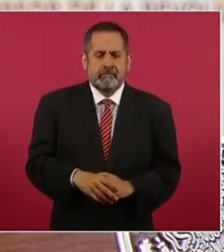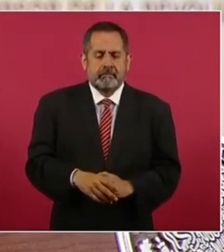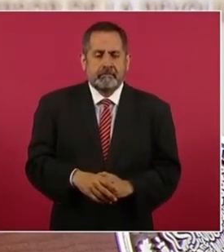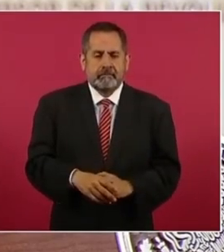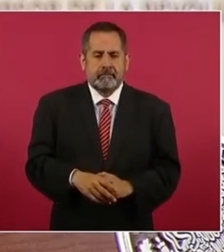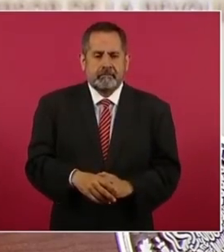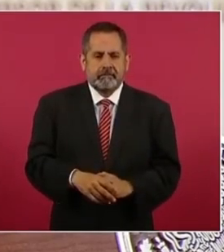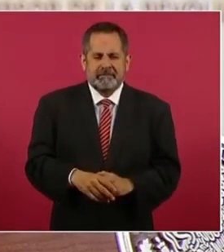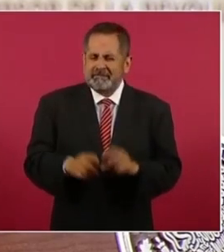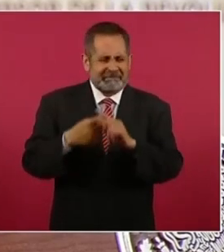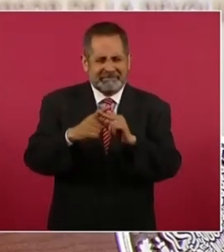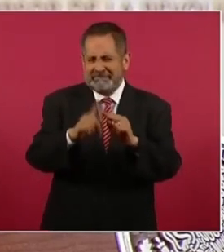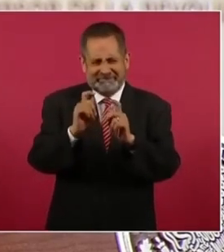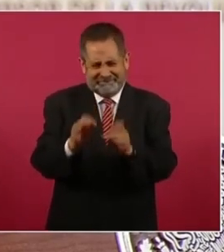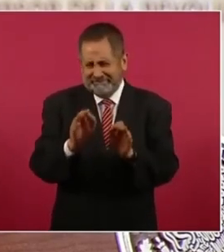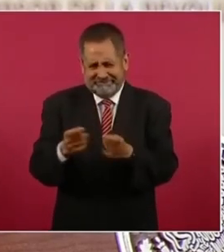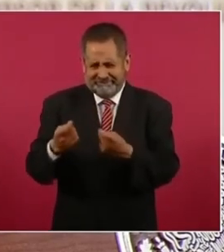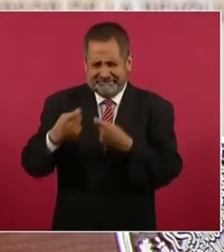al inicio